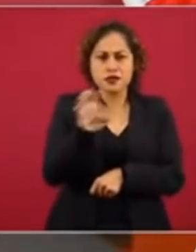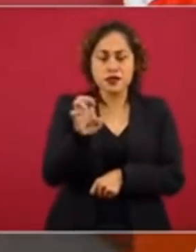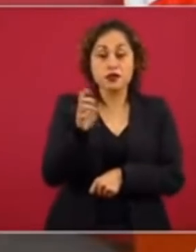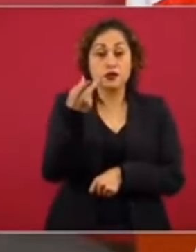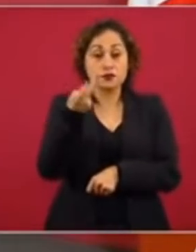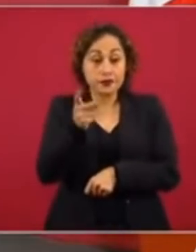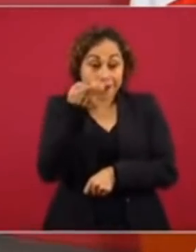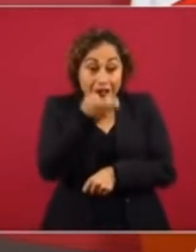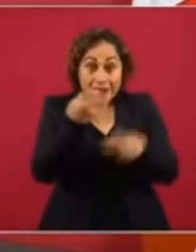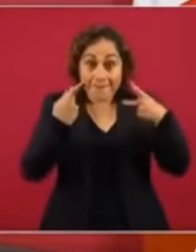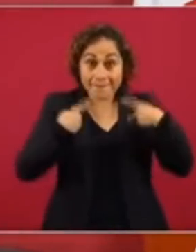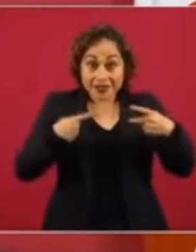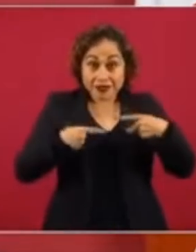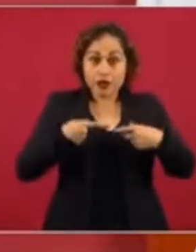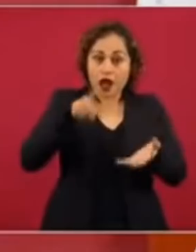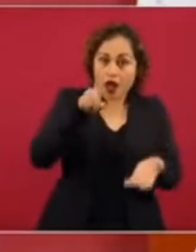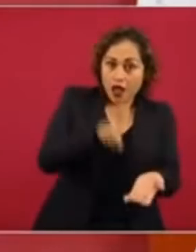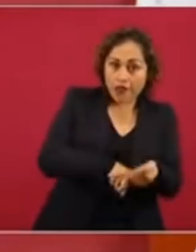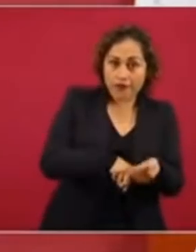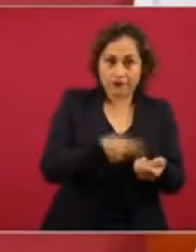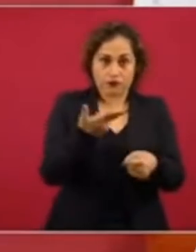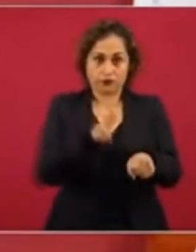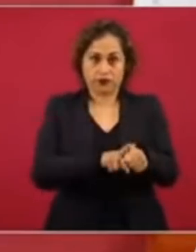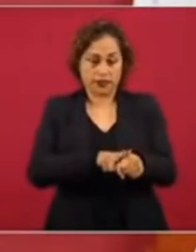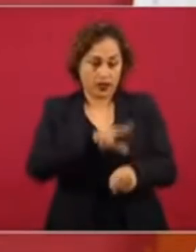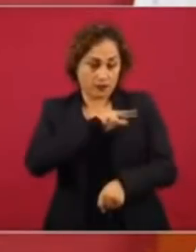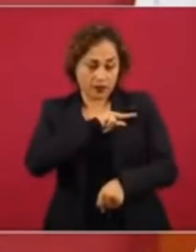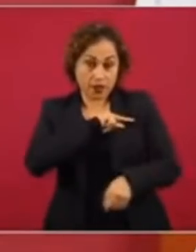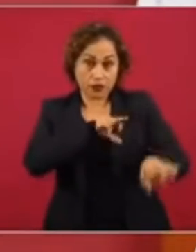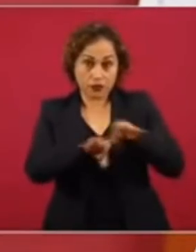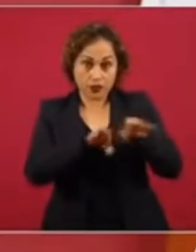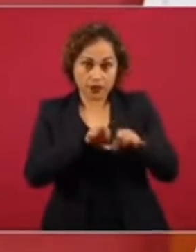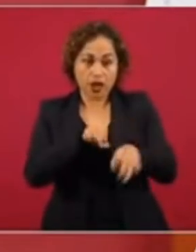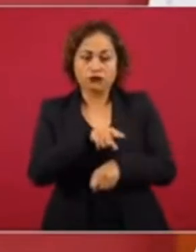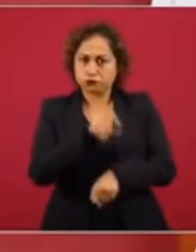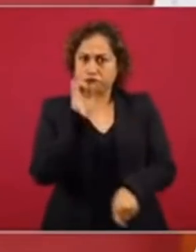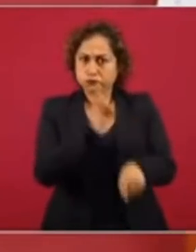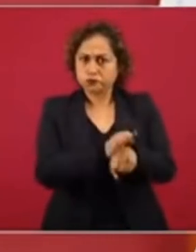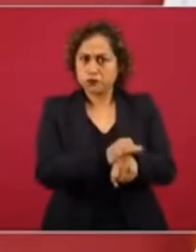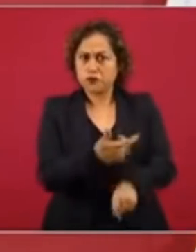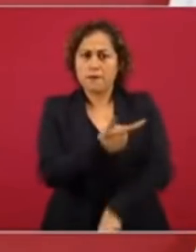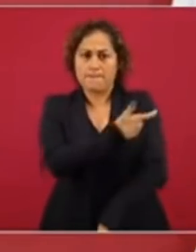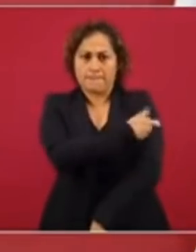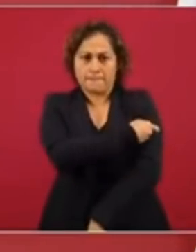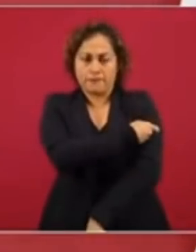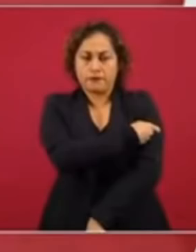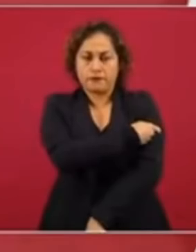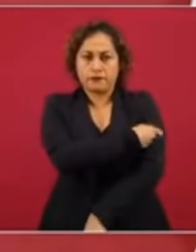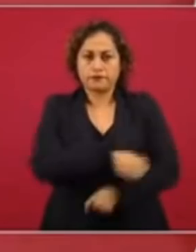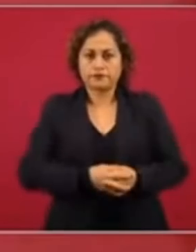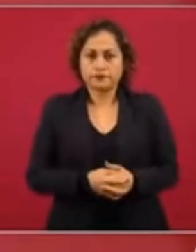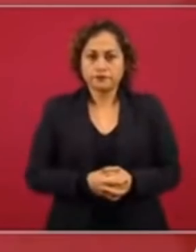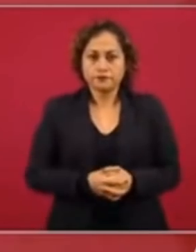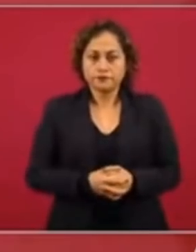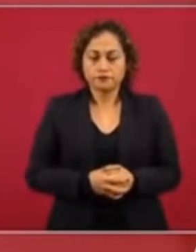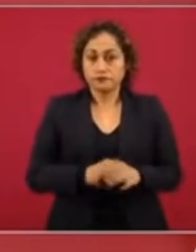atendiendo COVID en hospitales privados van a tener garantizada antes que otros